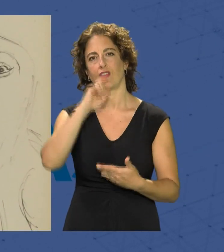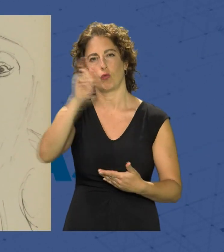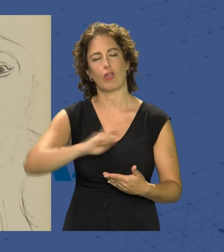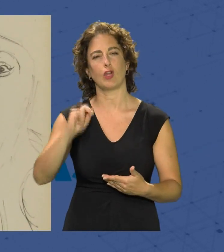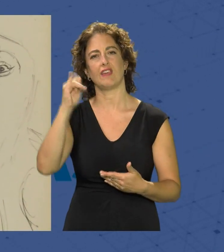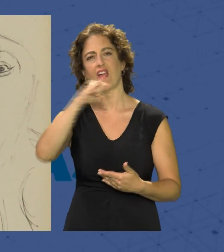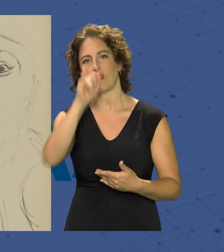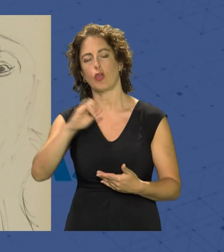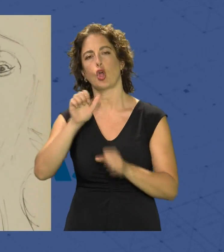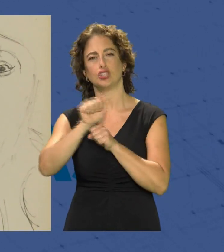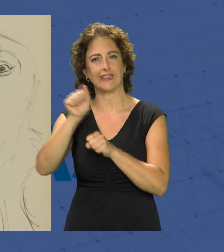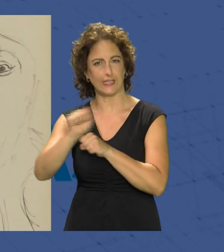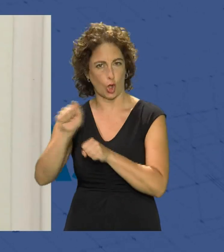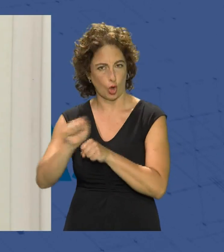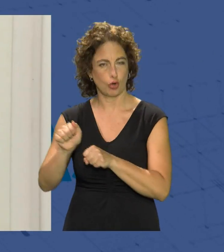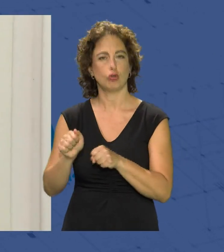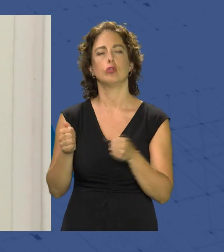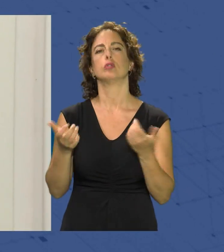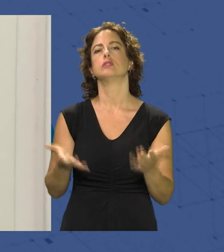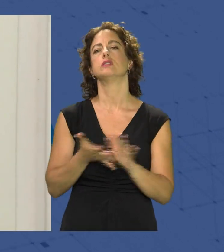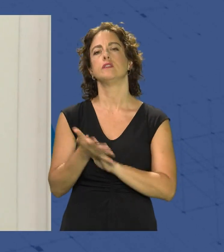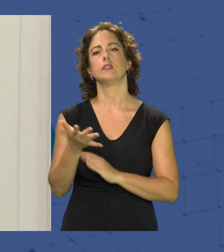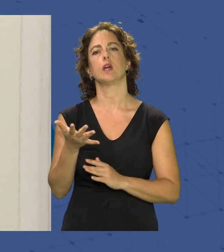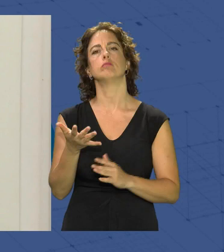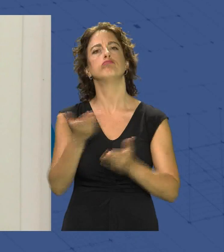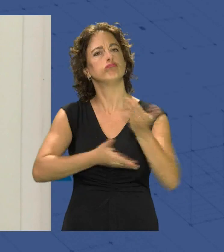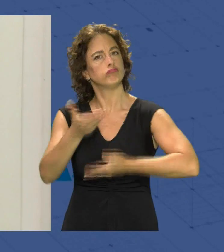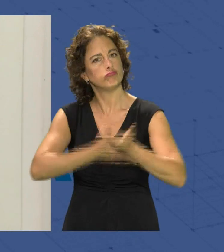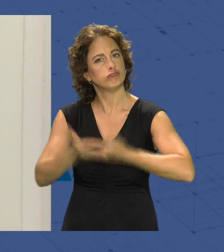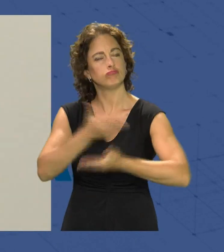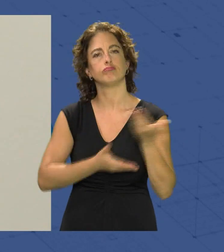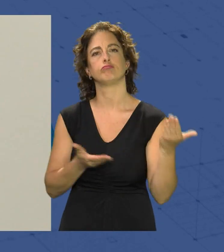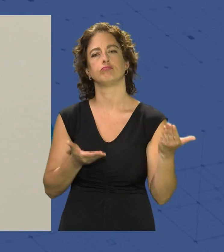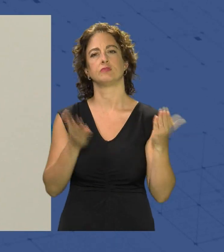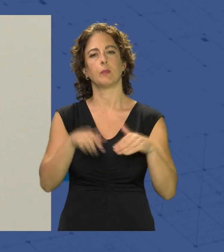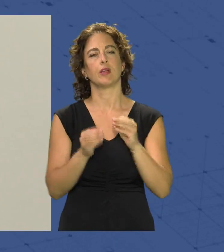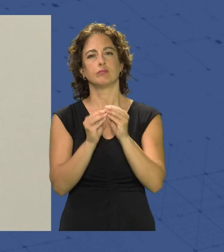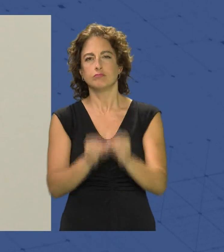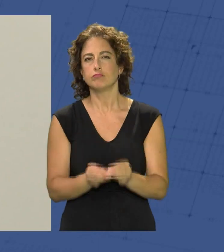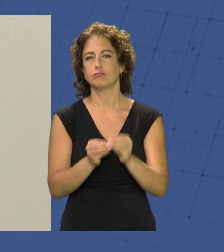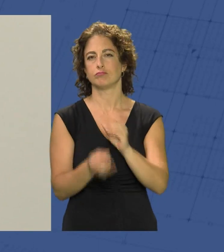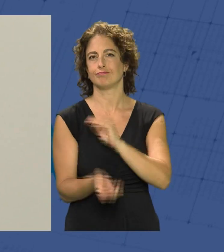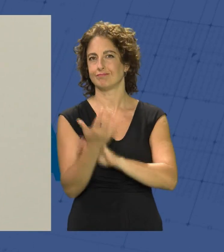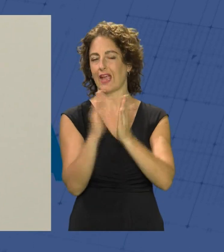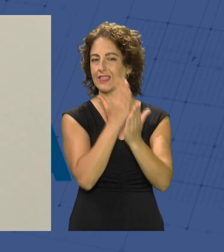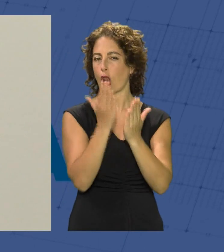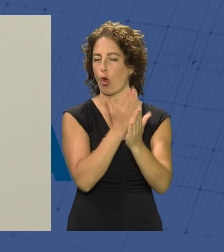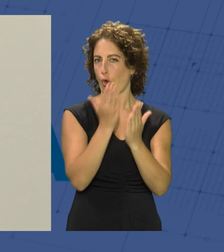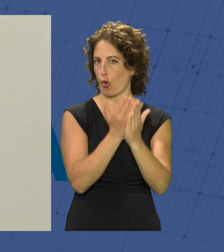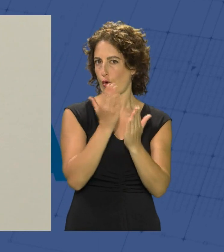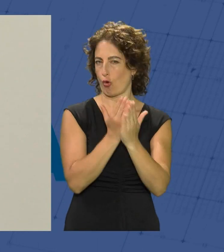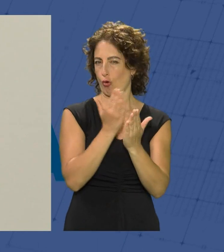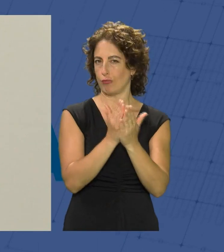Cosentino que como no puede ser de otra manera ha colaborado y ha editado también un catálogo un fantástico